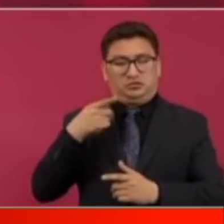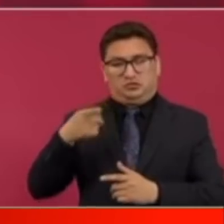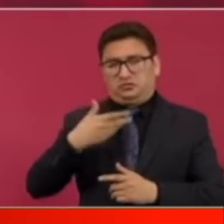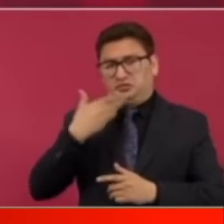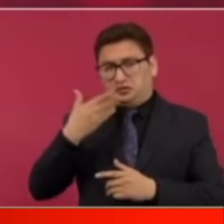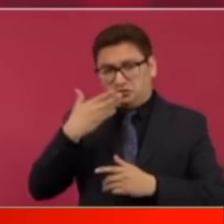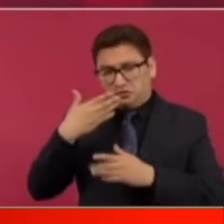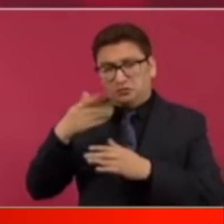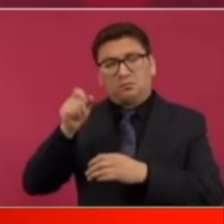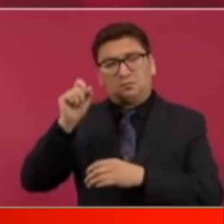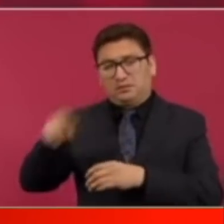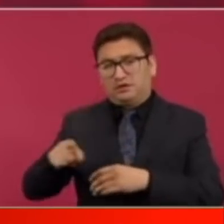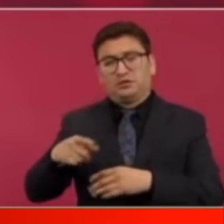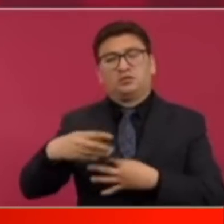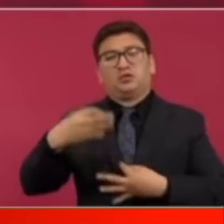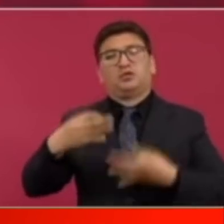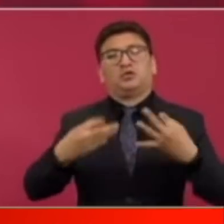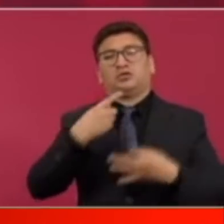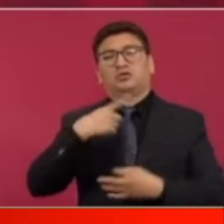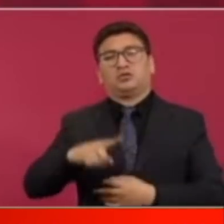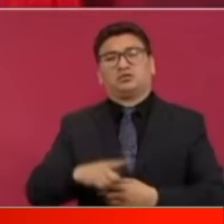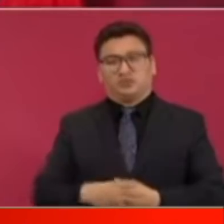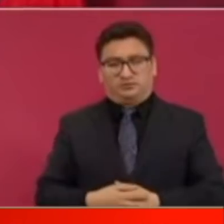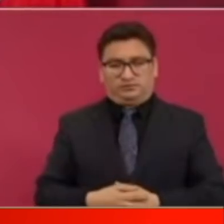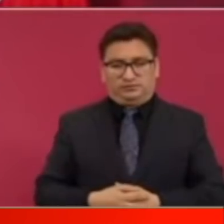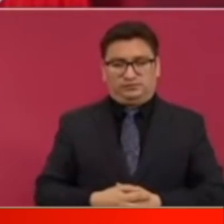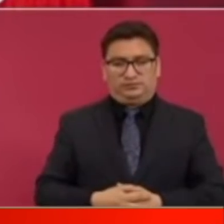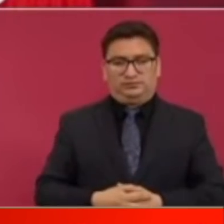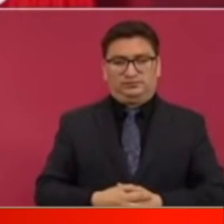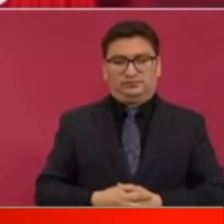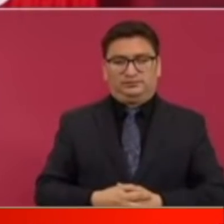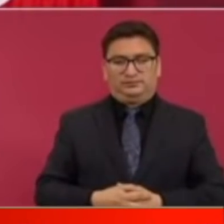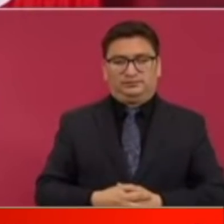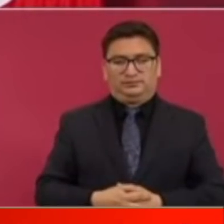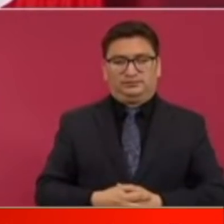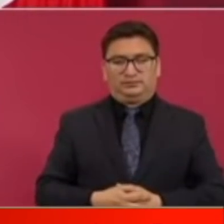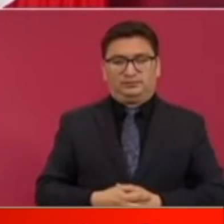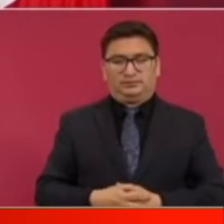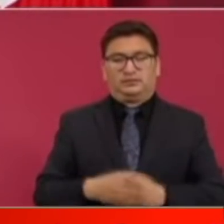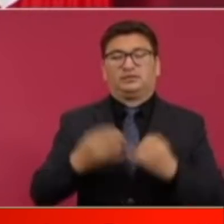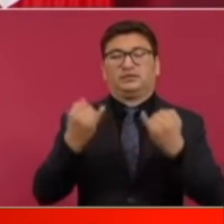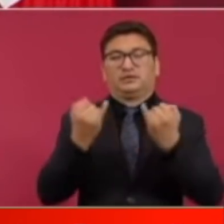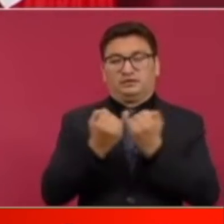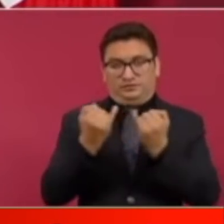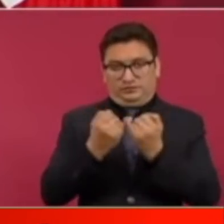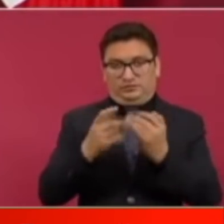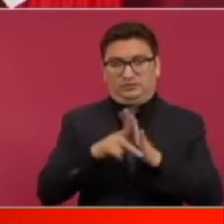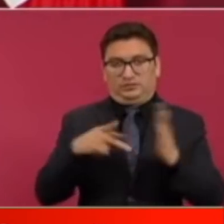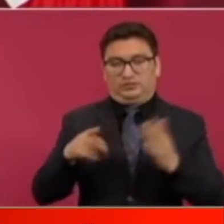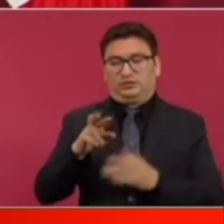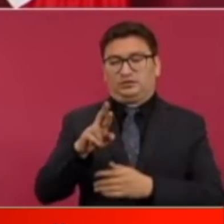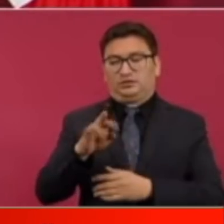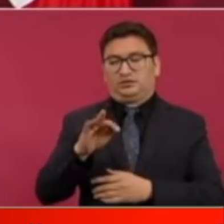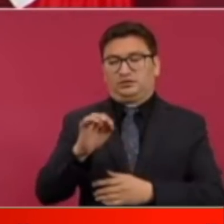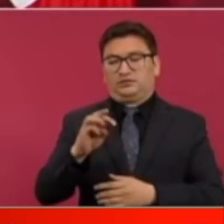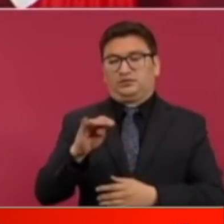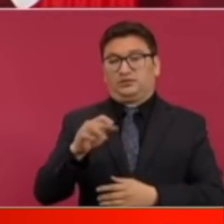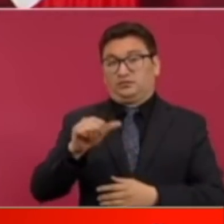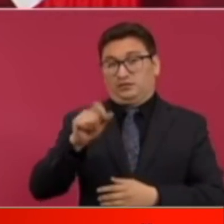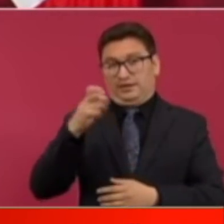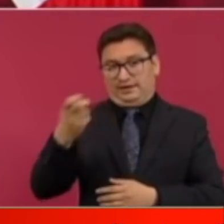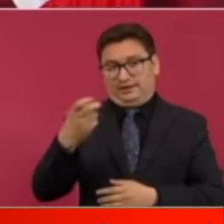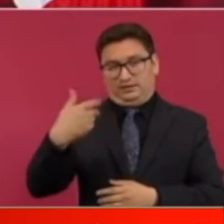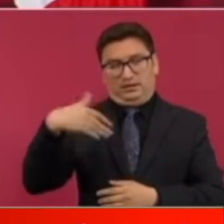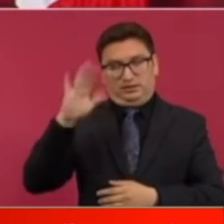radicales y de los infiltrados de prender Palacio Nacional y la Catedral Metropolitana de la Ciudad de México así